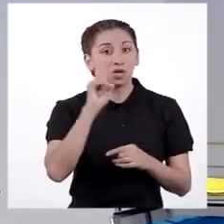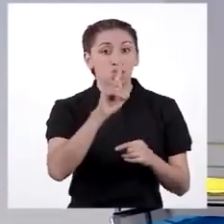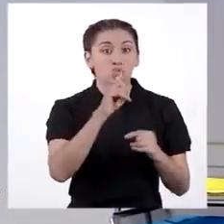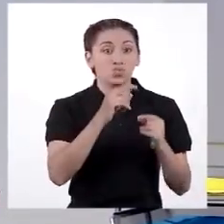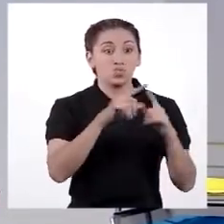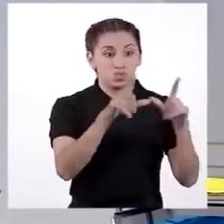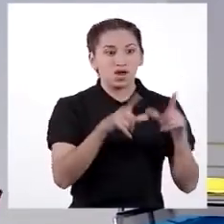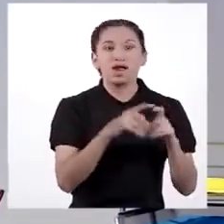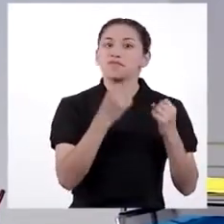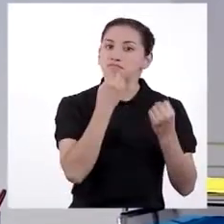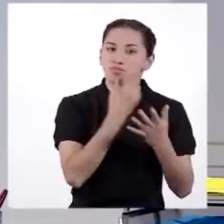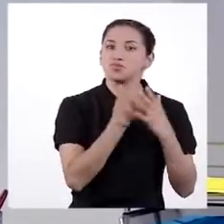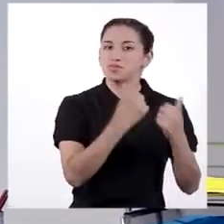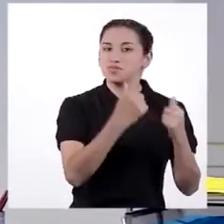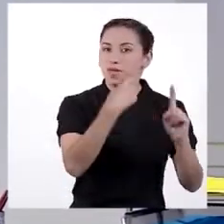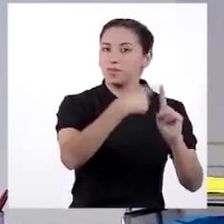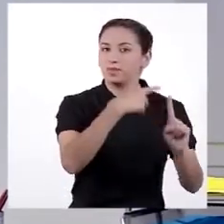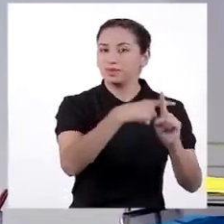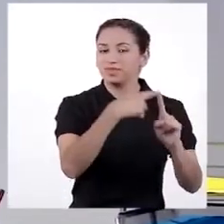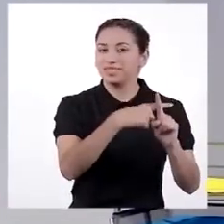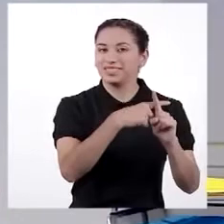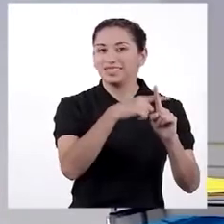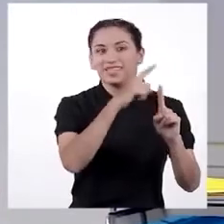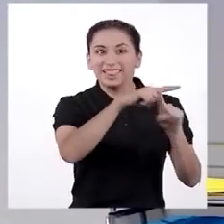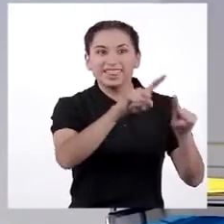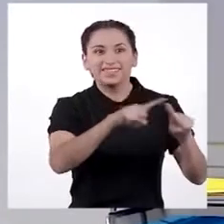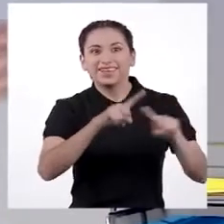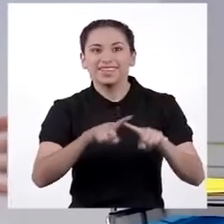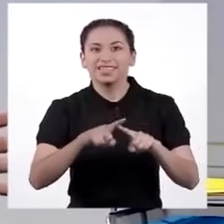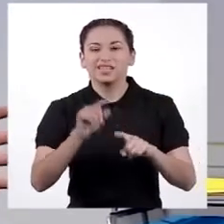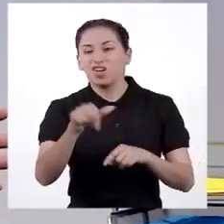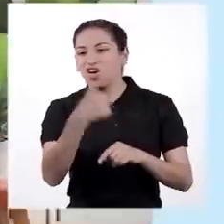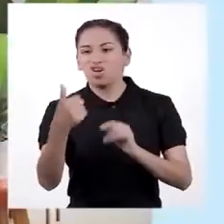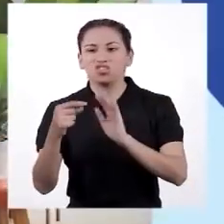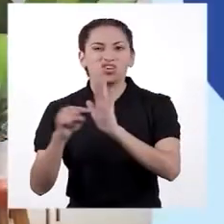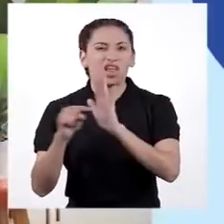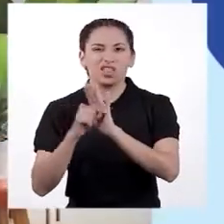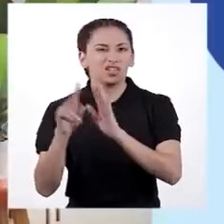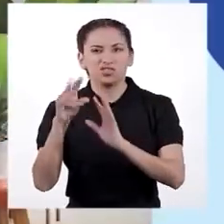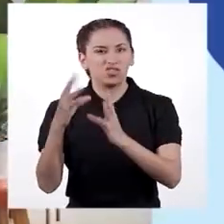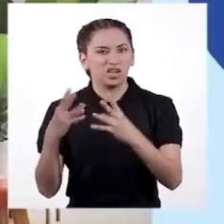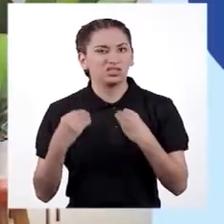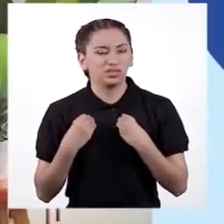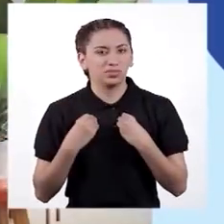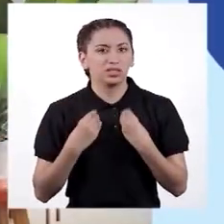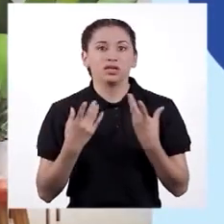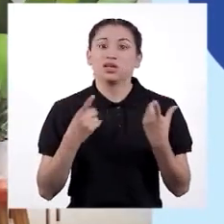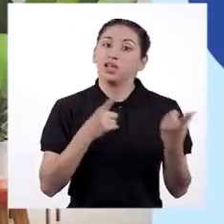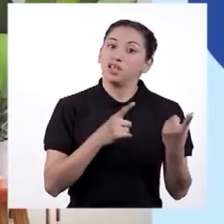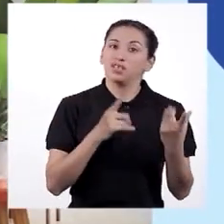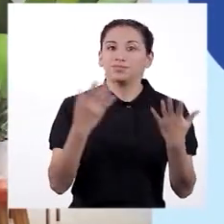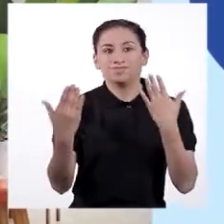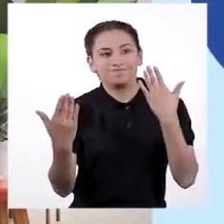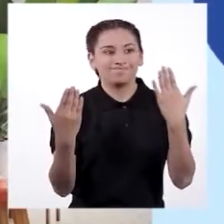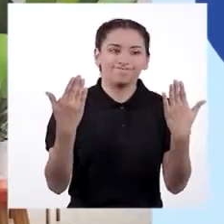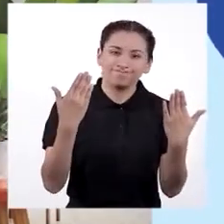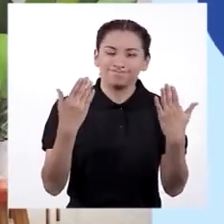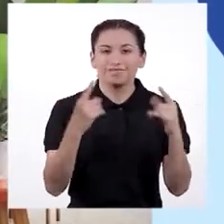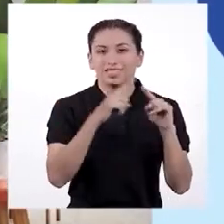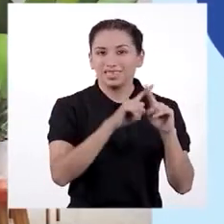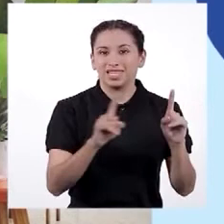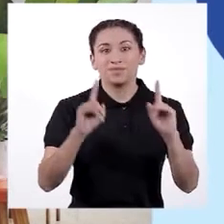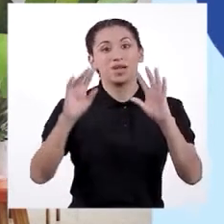lado, ven positiva la diversidad, pero por el otro, quisieran que no exista. Este contraste entre considerar la